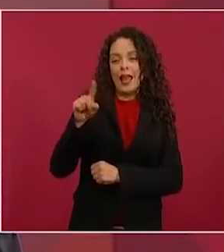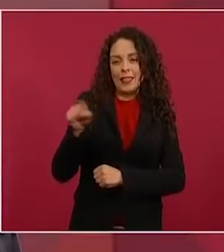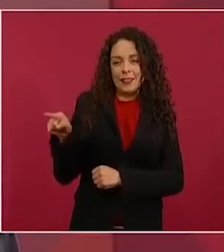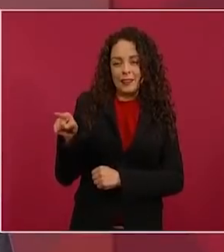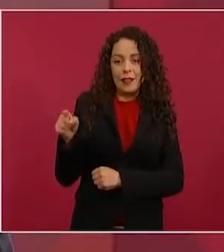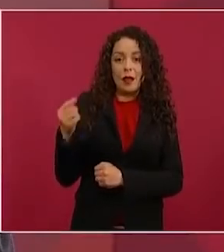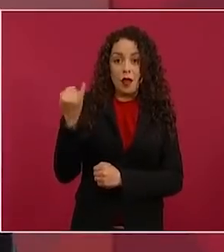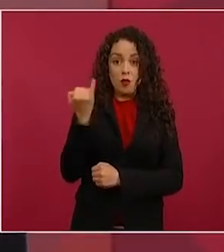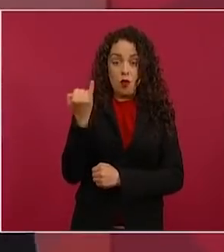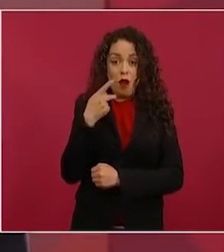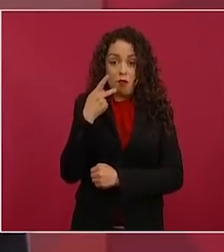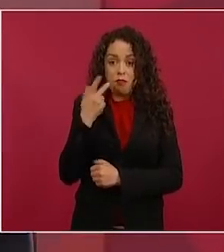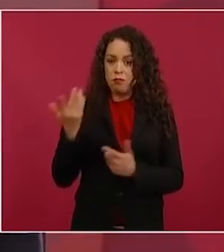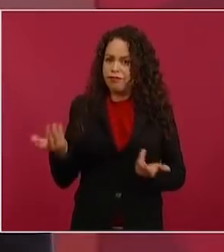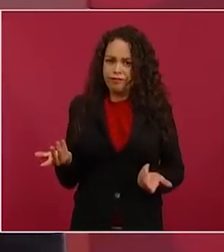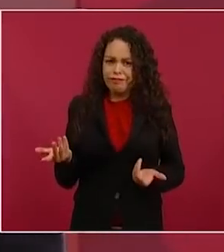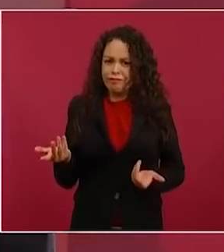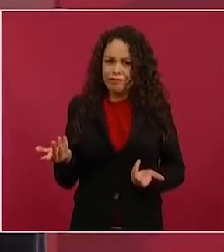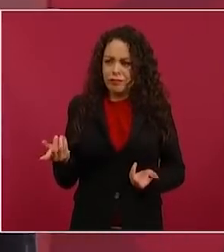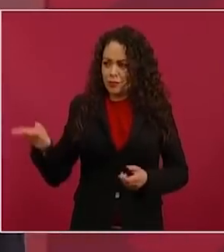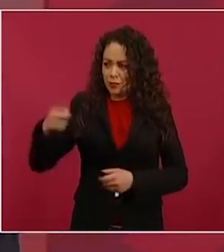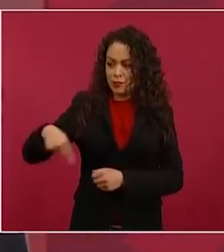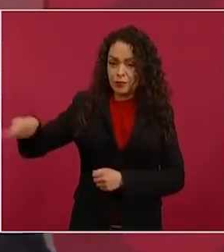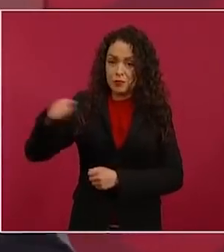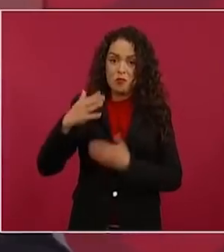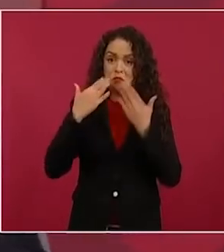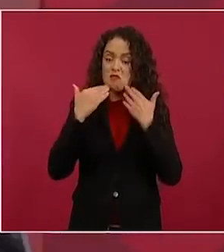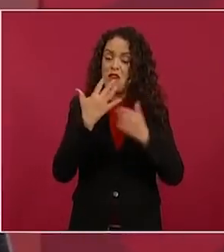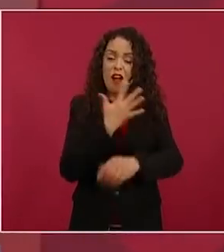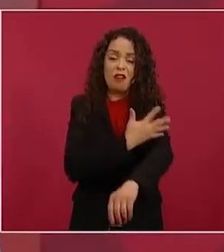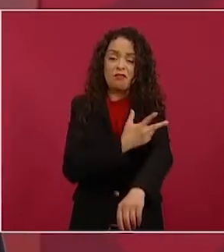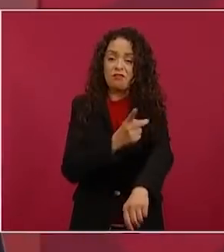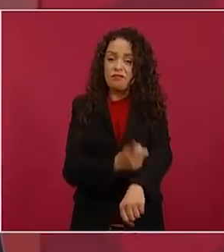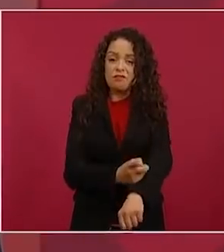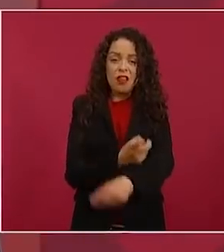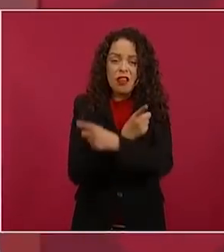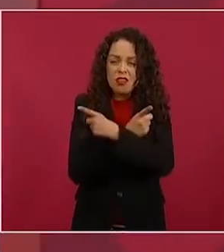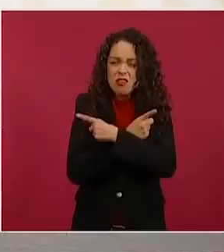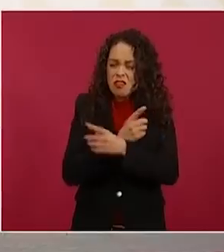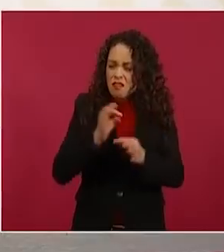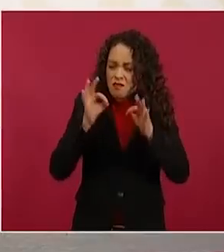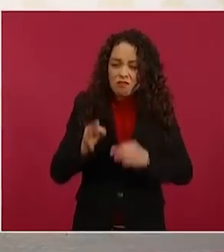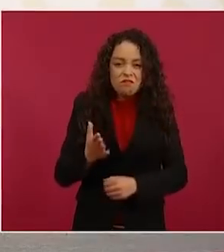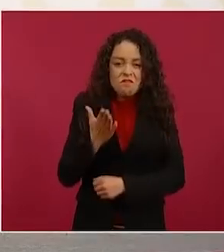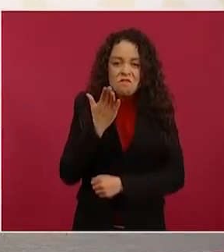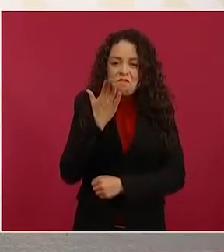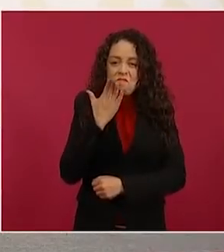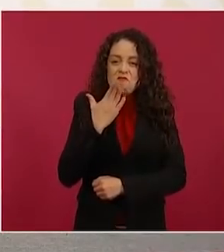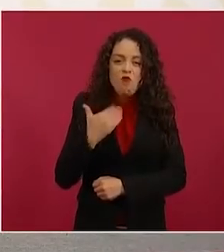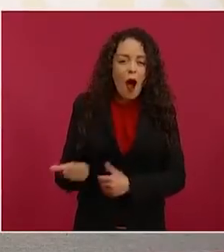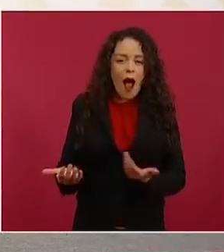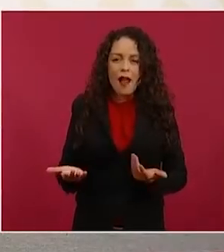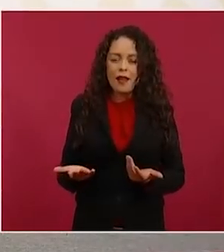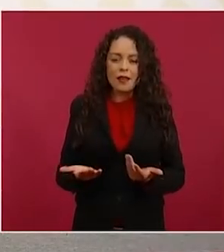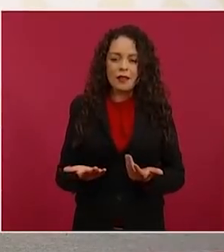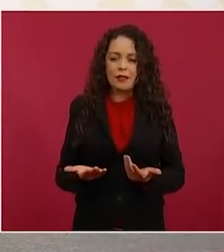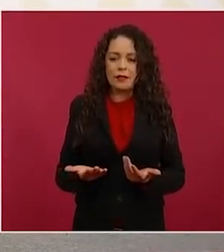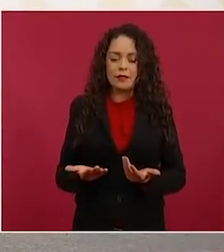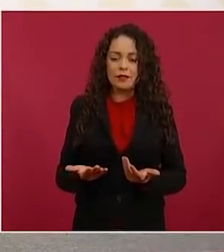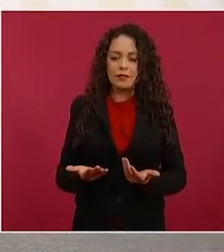como toda esta gente deshonesta, inmoral y quieren